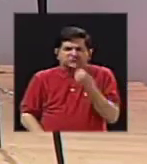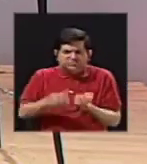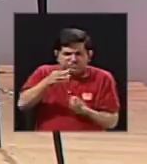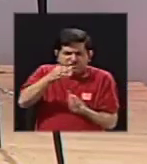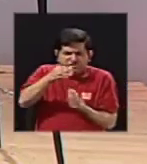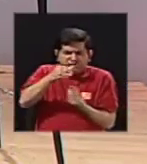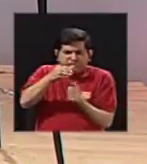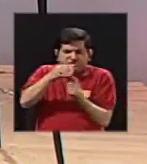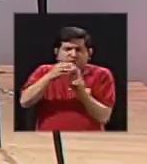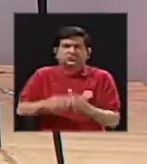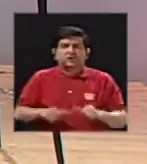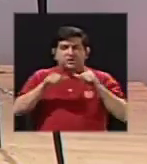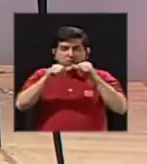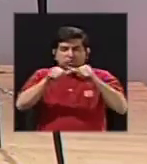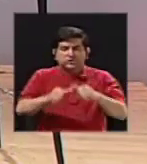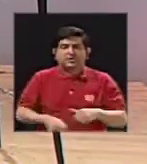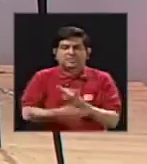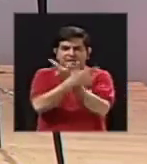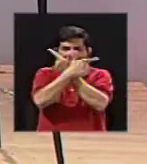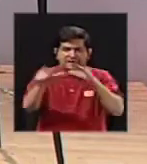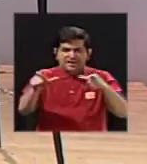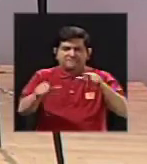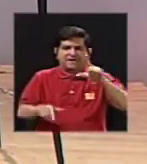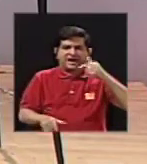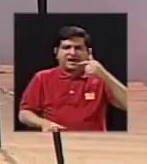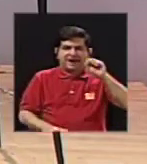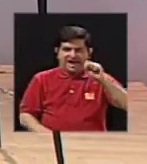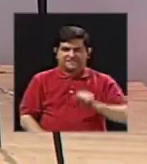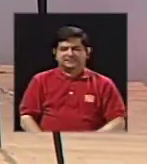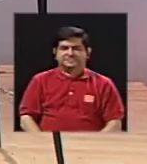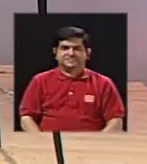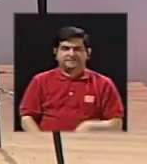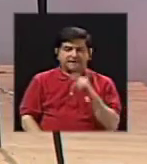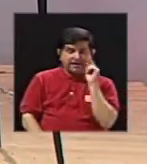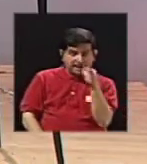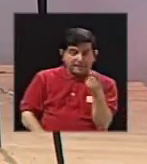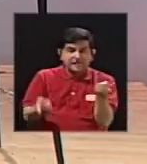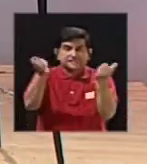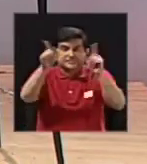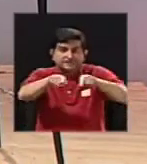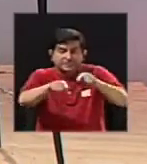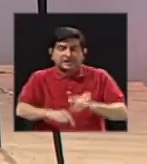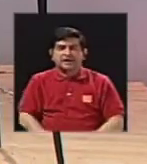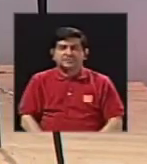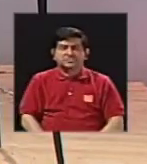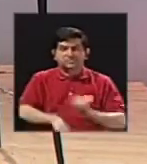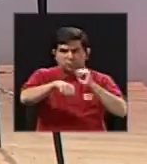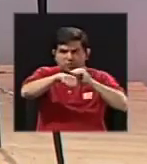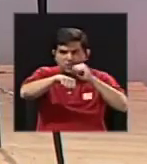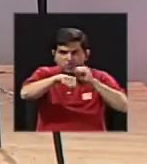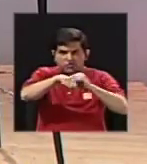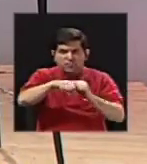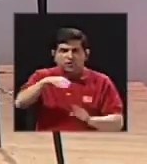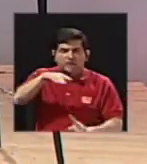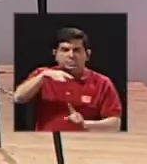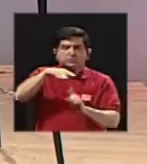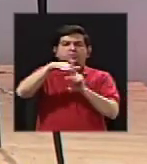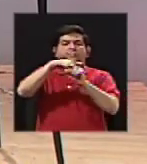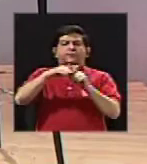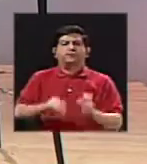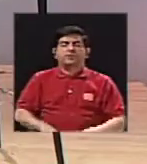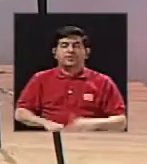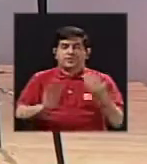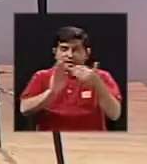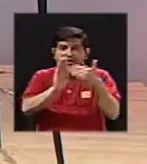está liberando constantemente gases. Pues, este gas asciende con las capas rocosas y puede tocar acuíferos